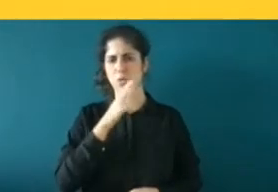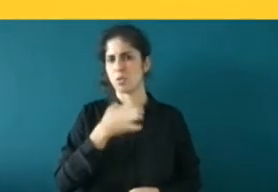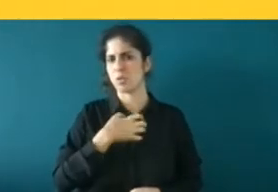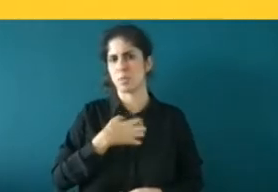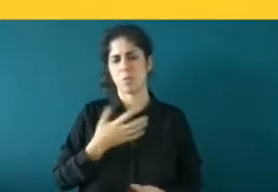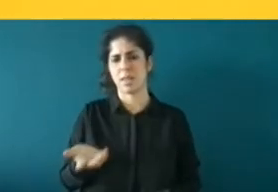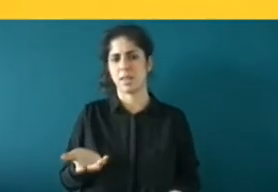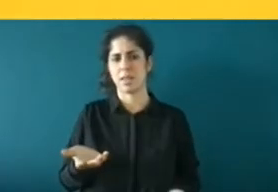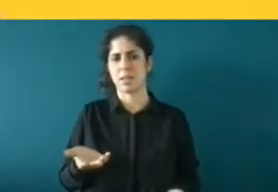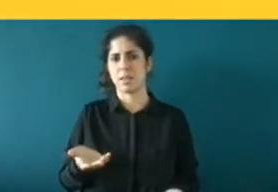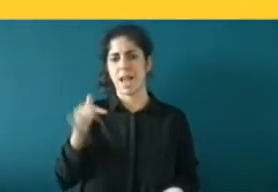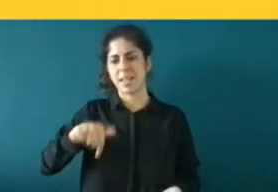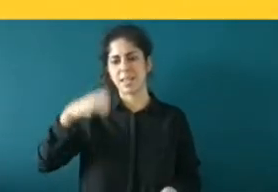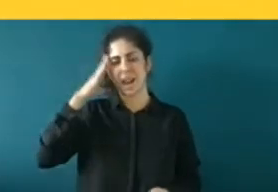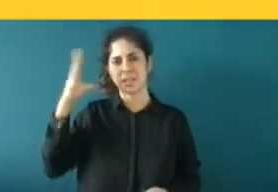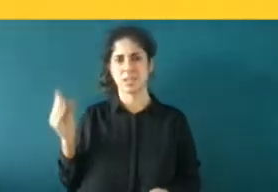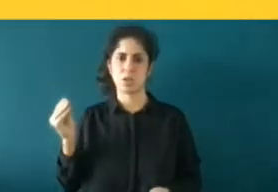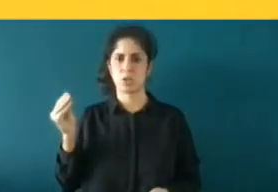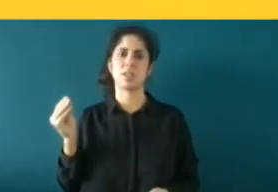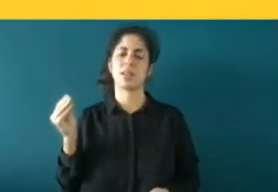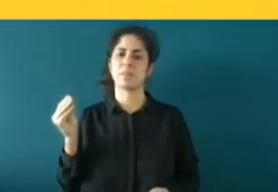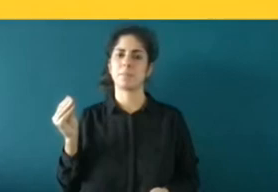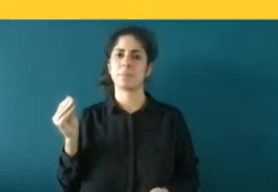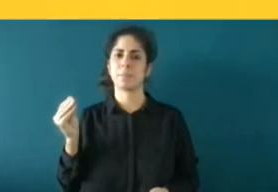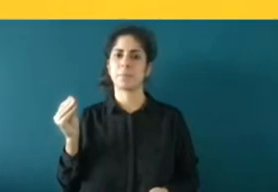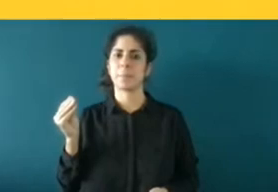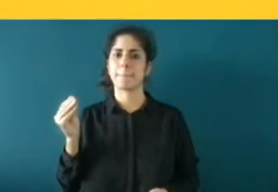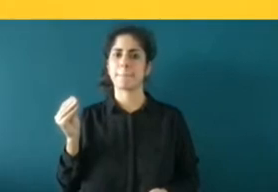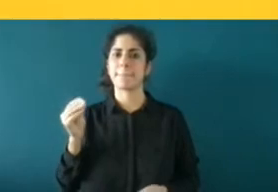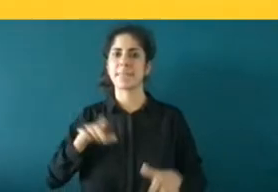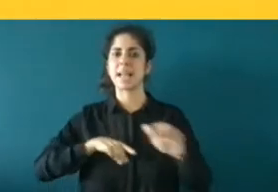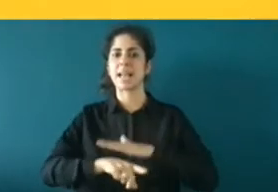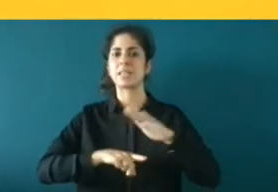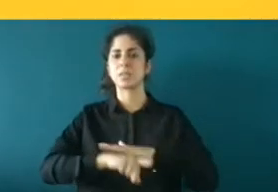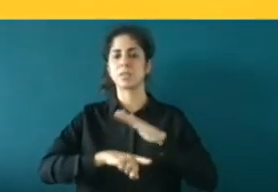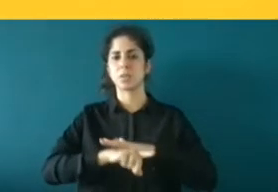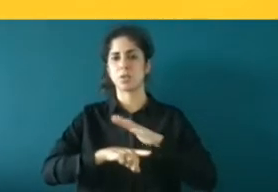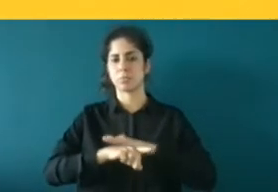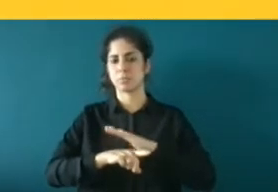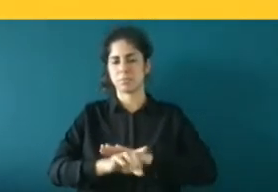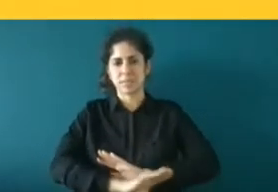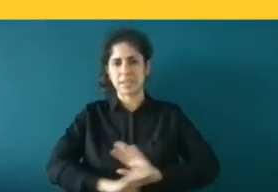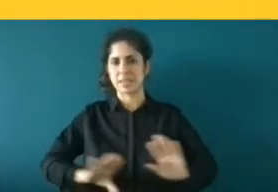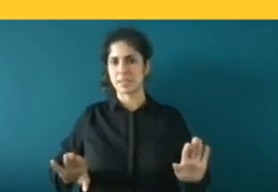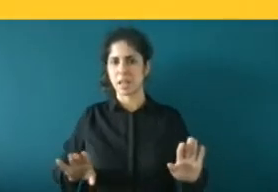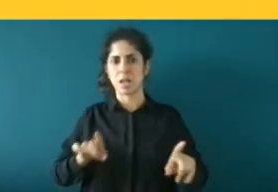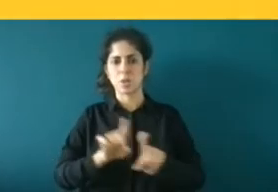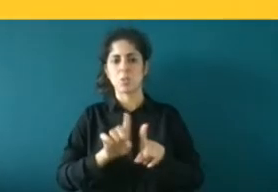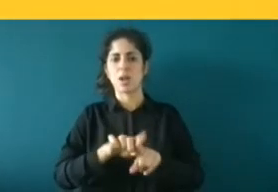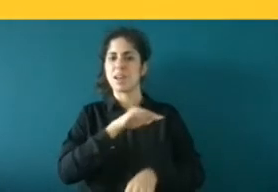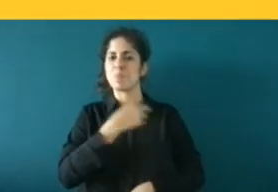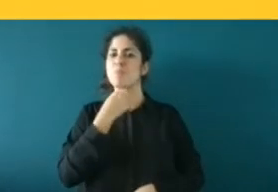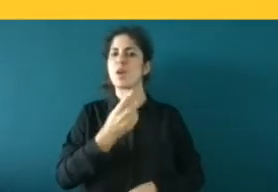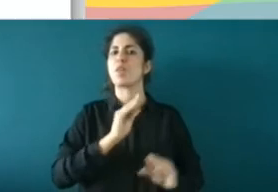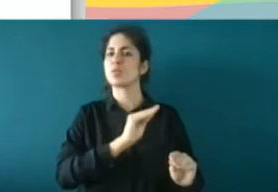aquí en Lanzarote solamente son tramitadores un órgano tramitador en ningún momento pueden decirte si tienes o no tienes derecho